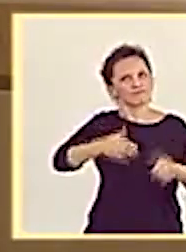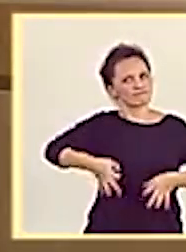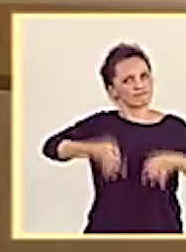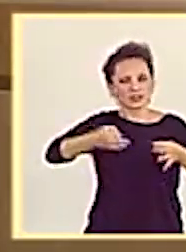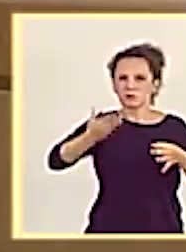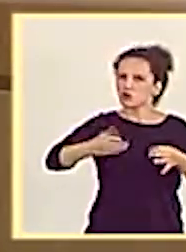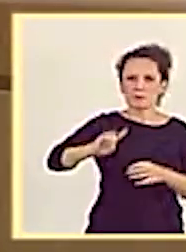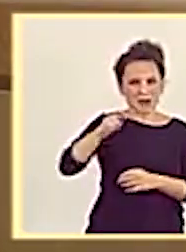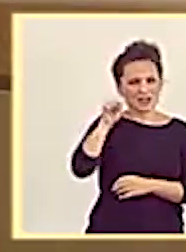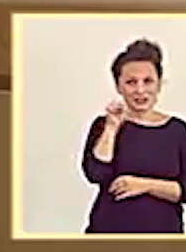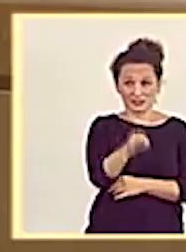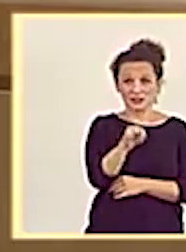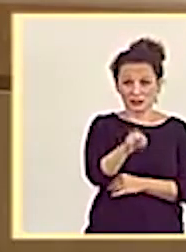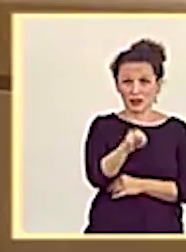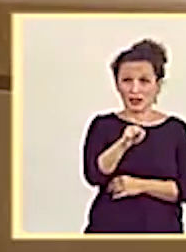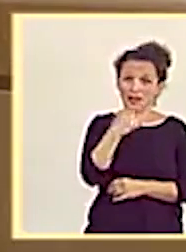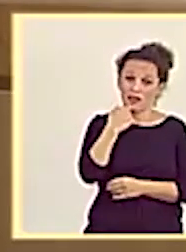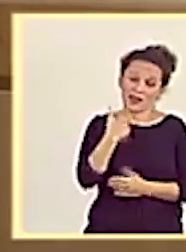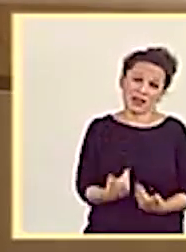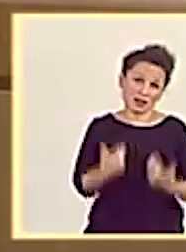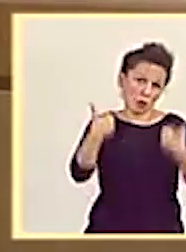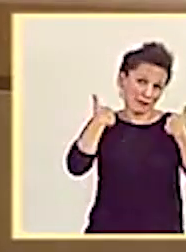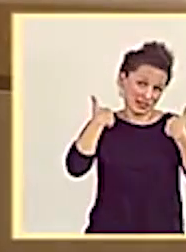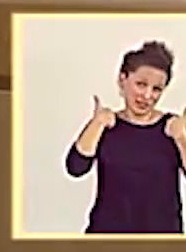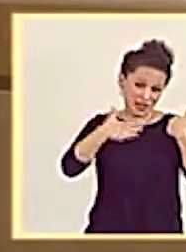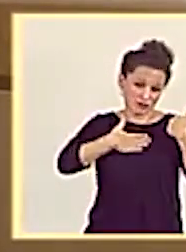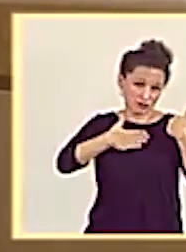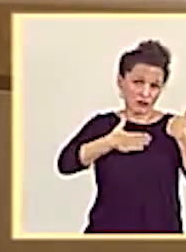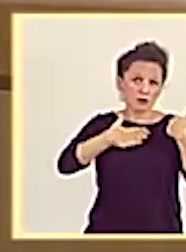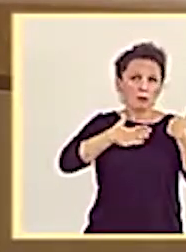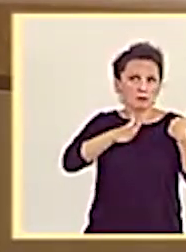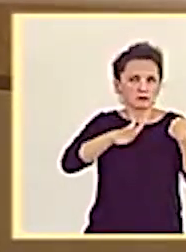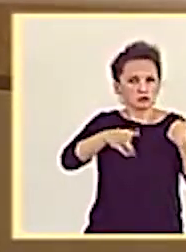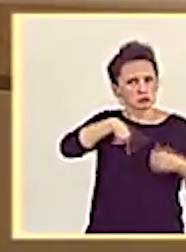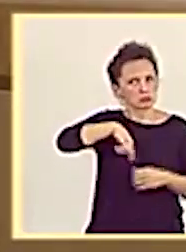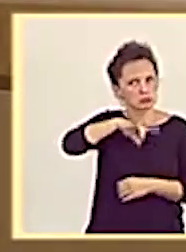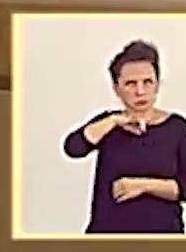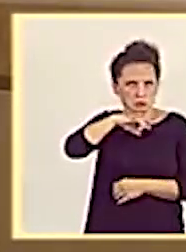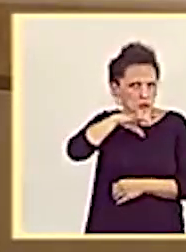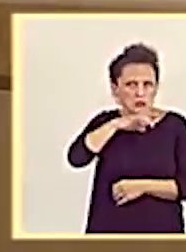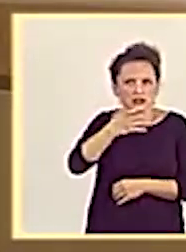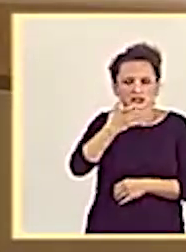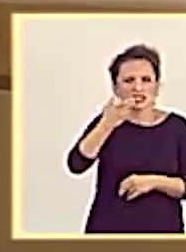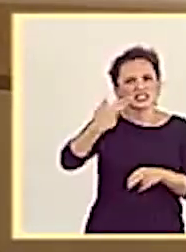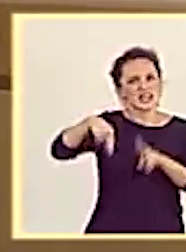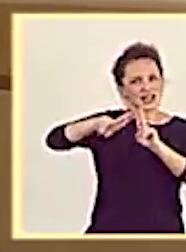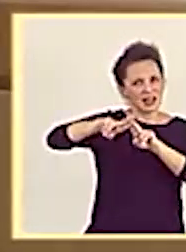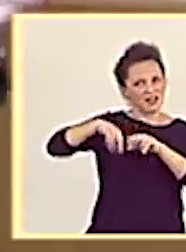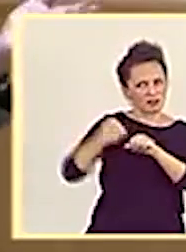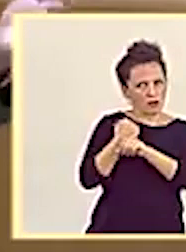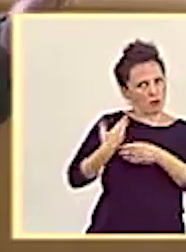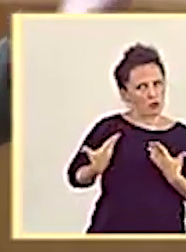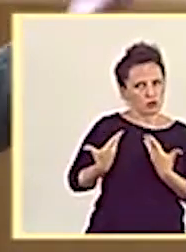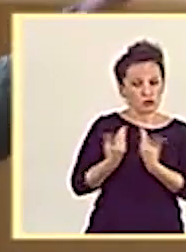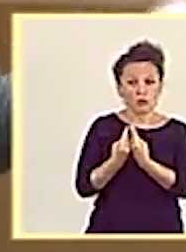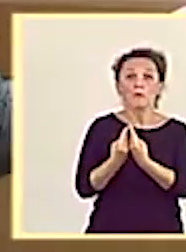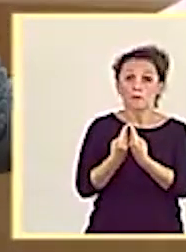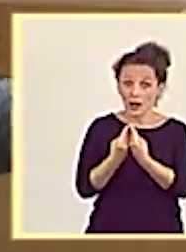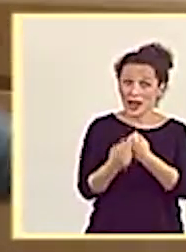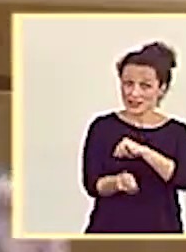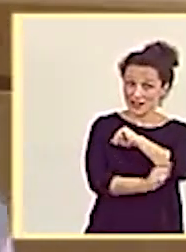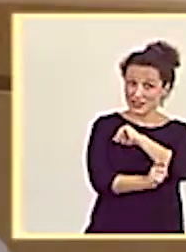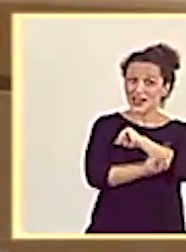importantes en el ámbito de nuestras competencias y estaremos muy contentos de trabajar con la Generalitat. De hecho, frente a esta estrategia, o junto a esta